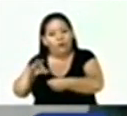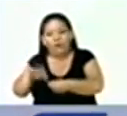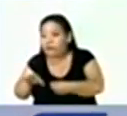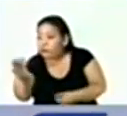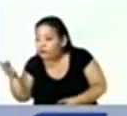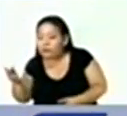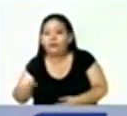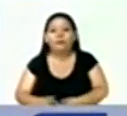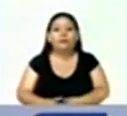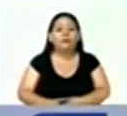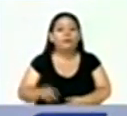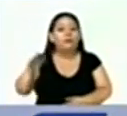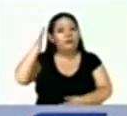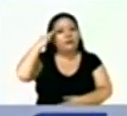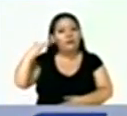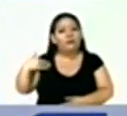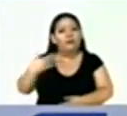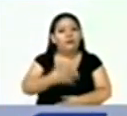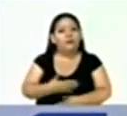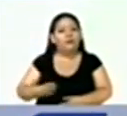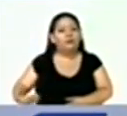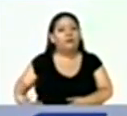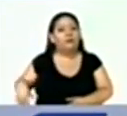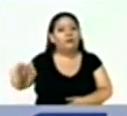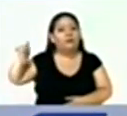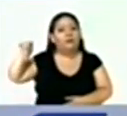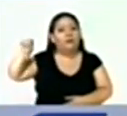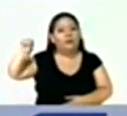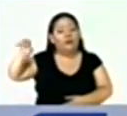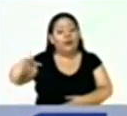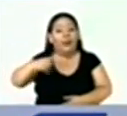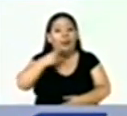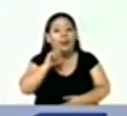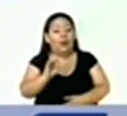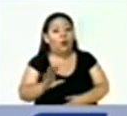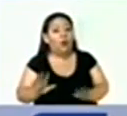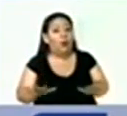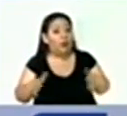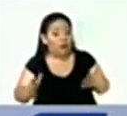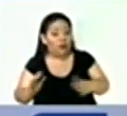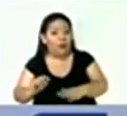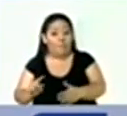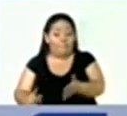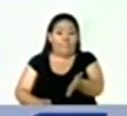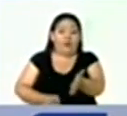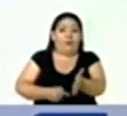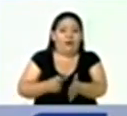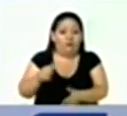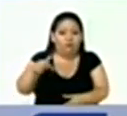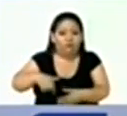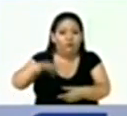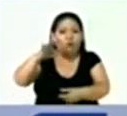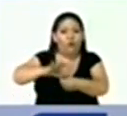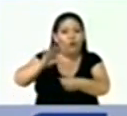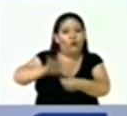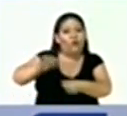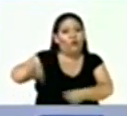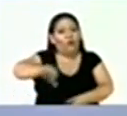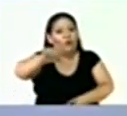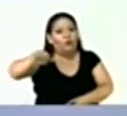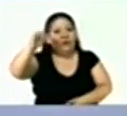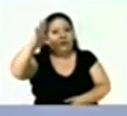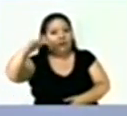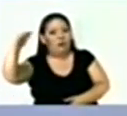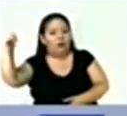necesidades. La presidenta del organismo colegiado aseguró que al implementarse por primera vez esta modalidad del voto